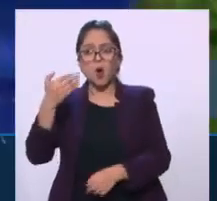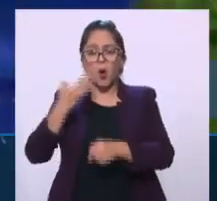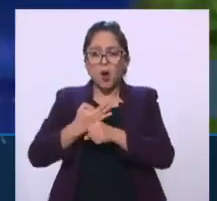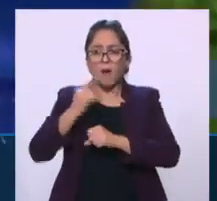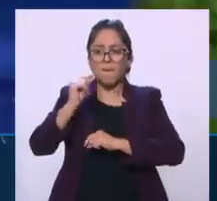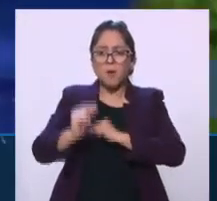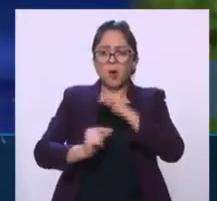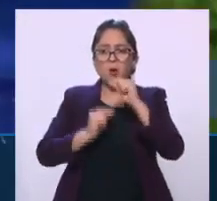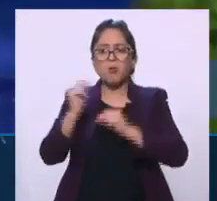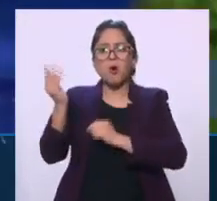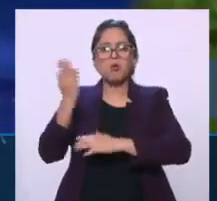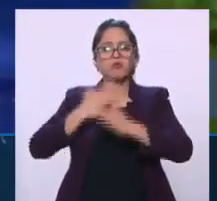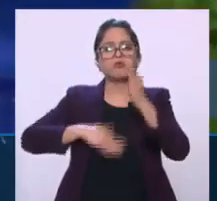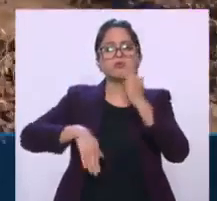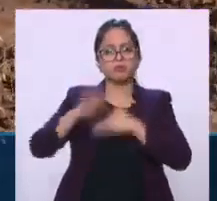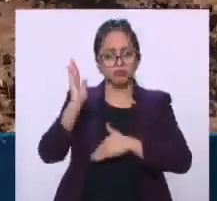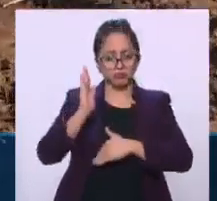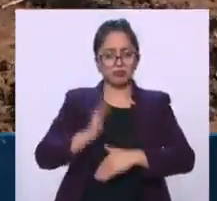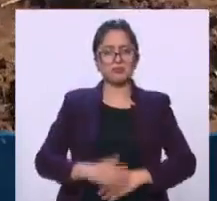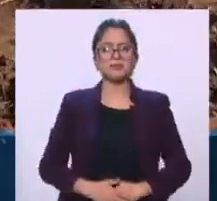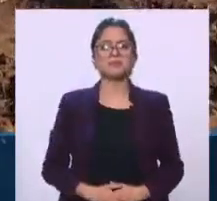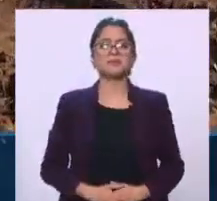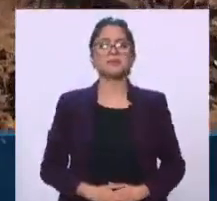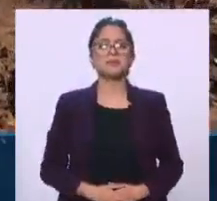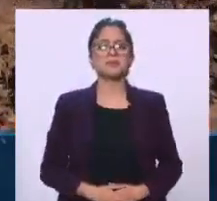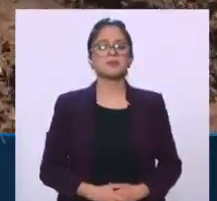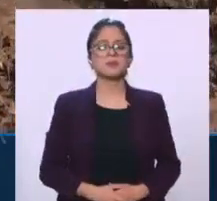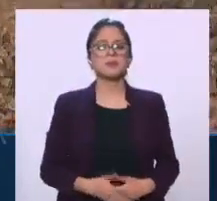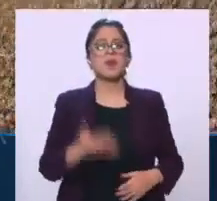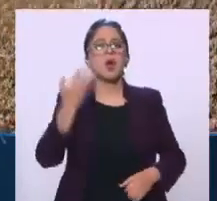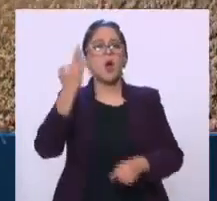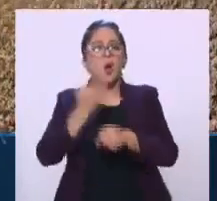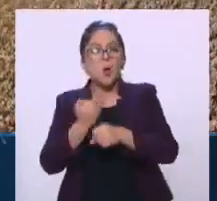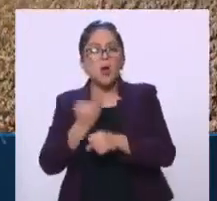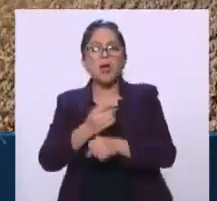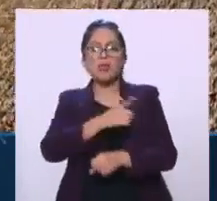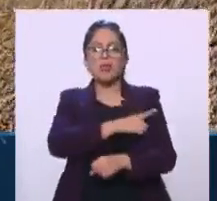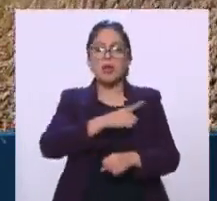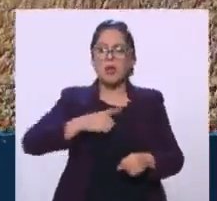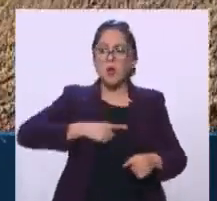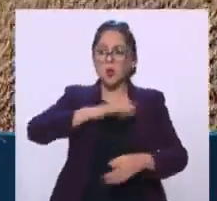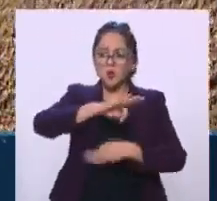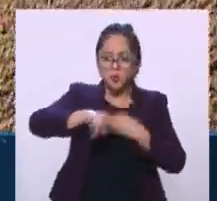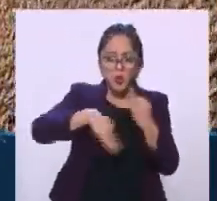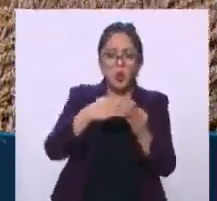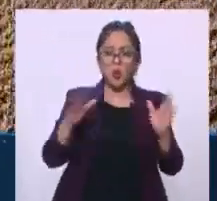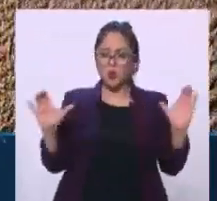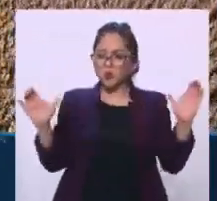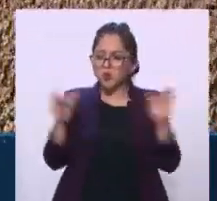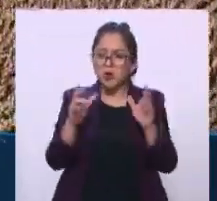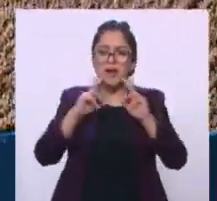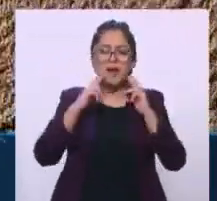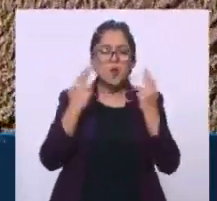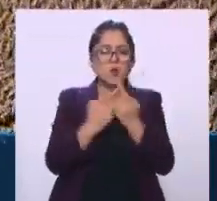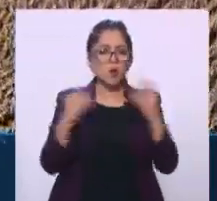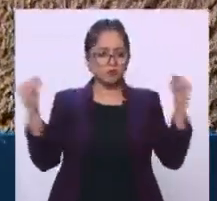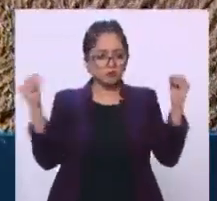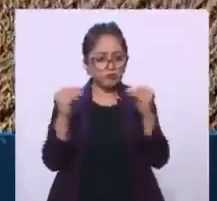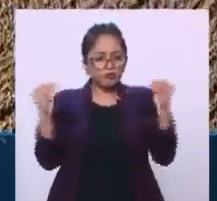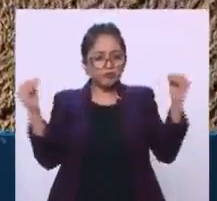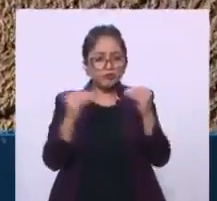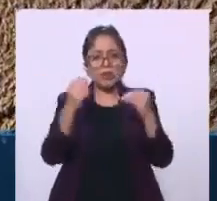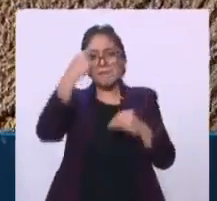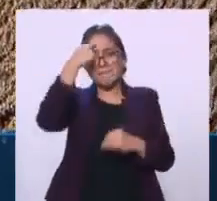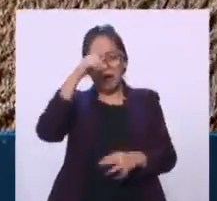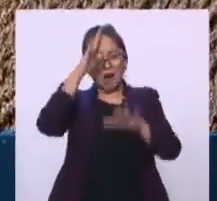Y yo creo que tenemos que, como tú decías, entrar en mesas de debate para analizar. Paulatinamente yo creo que se puede ir